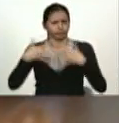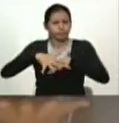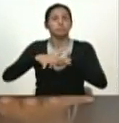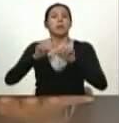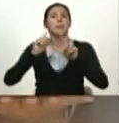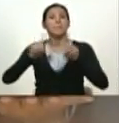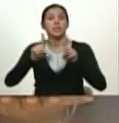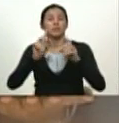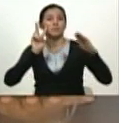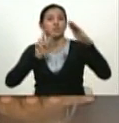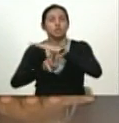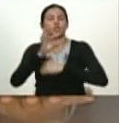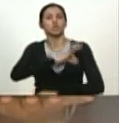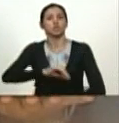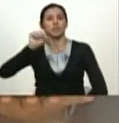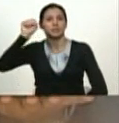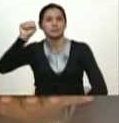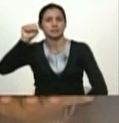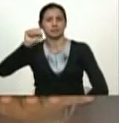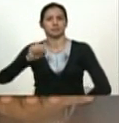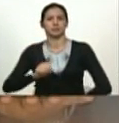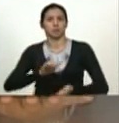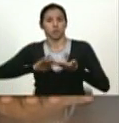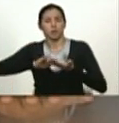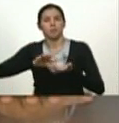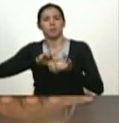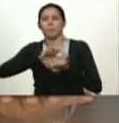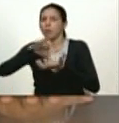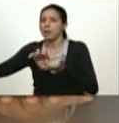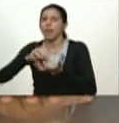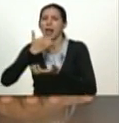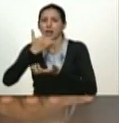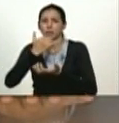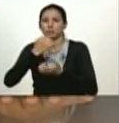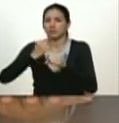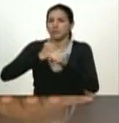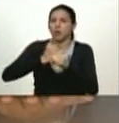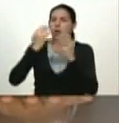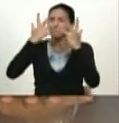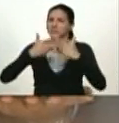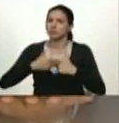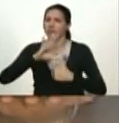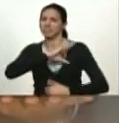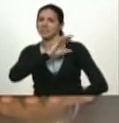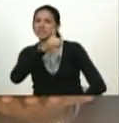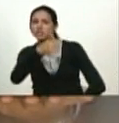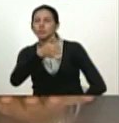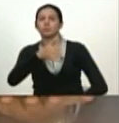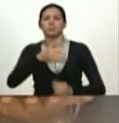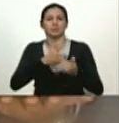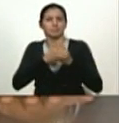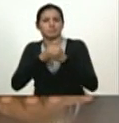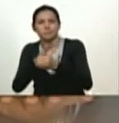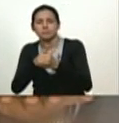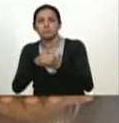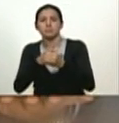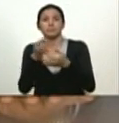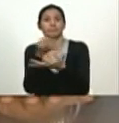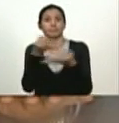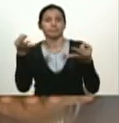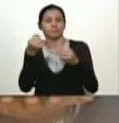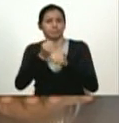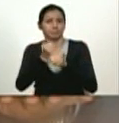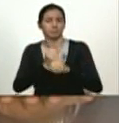socialista resolviendo todos los temas de gestión administración dirección eficiencia ¿verdad?